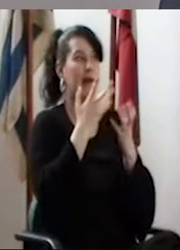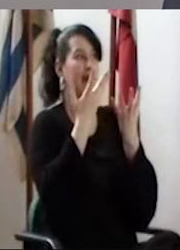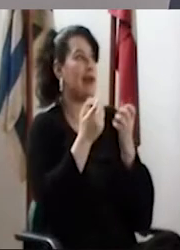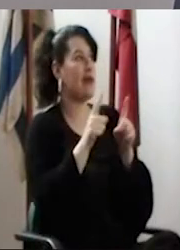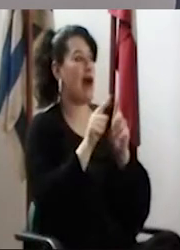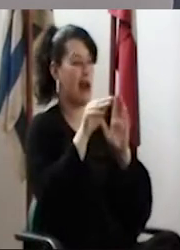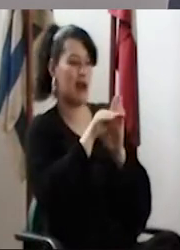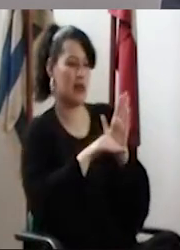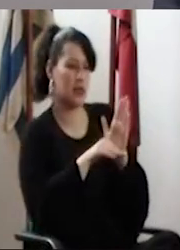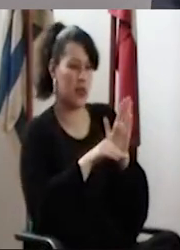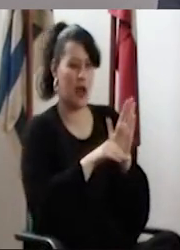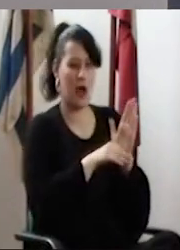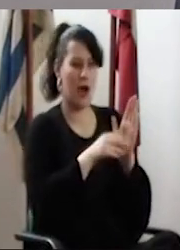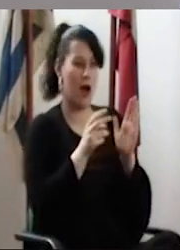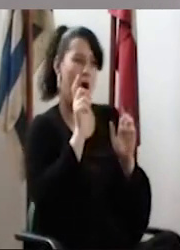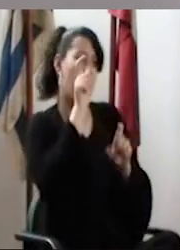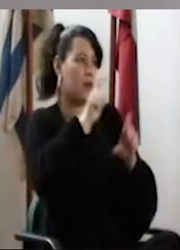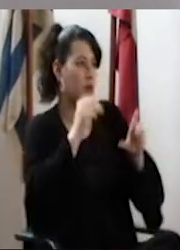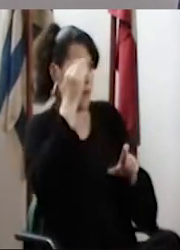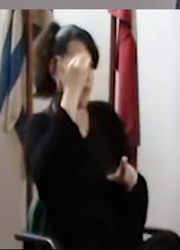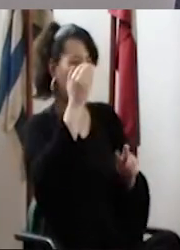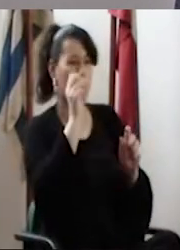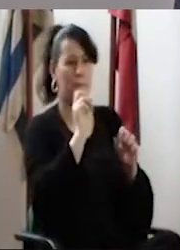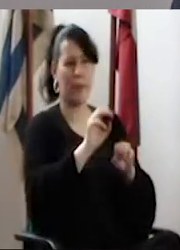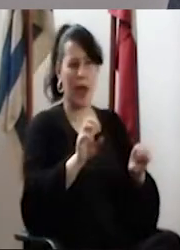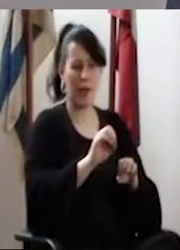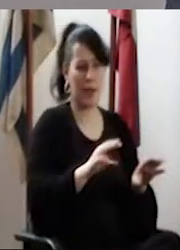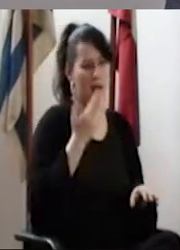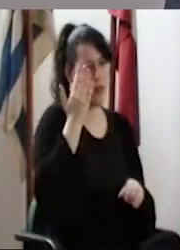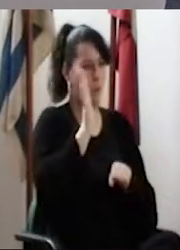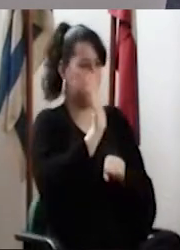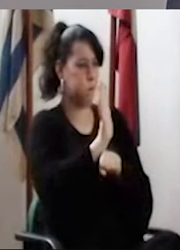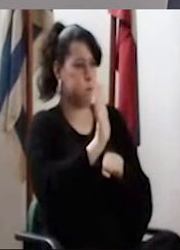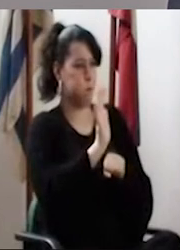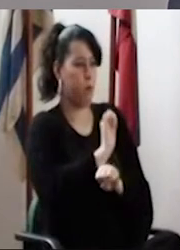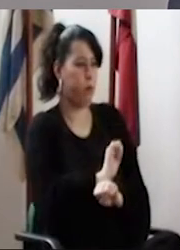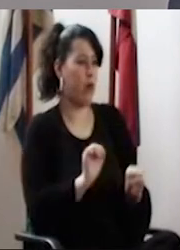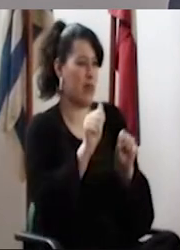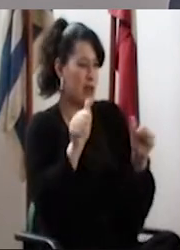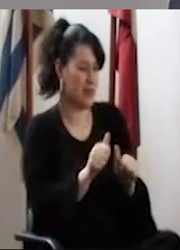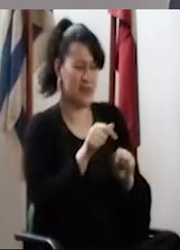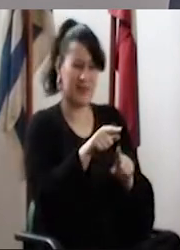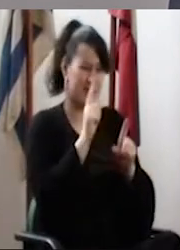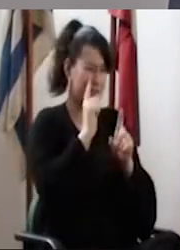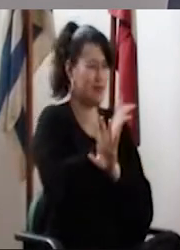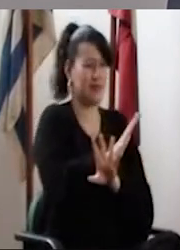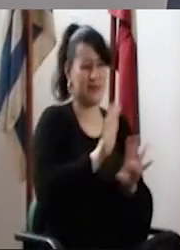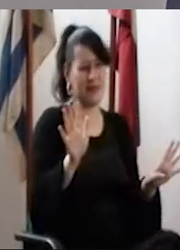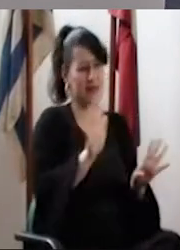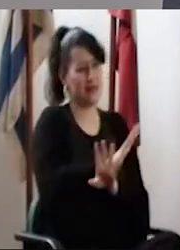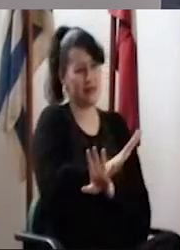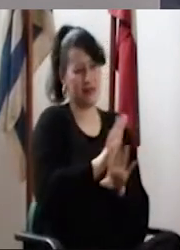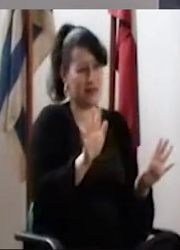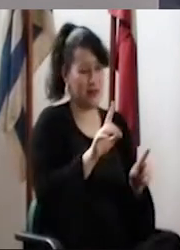porque se estuviera pensando en hacer una especie de vista negra o cosa por el estilo, que en algún lugar se manejó como una posibilidad que está